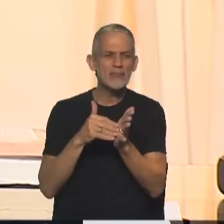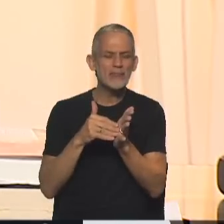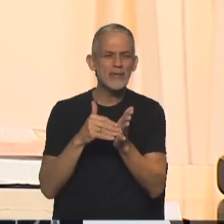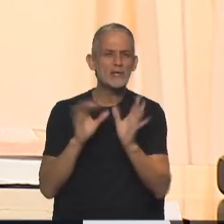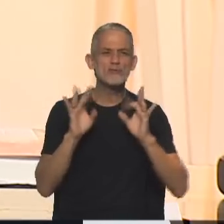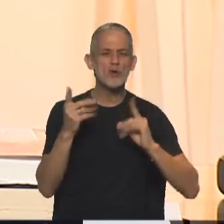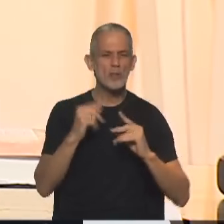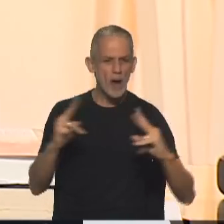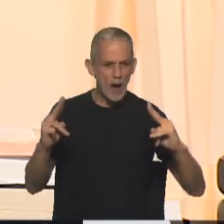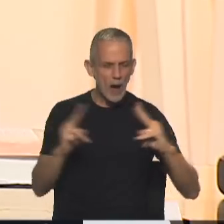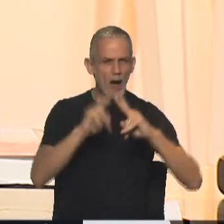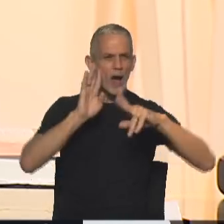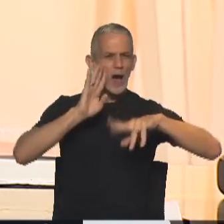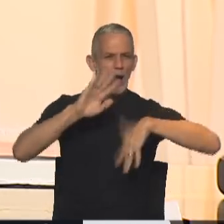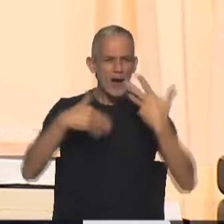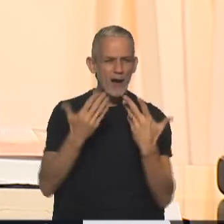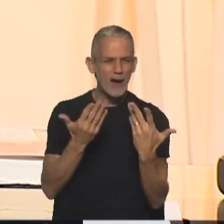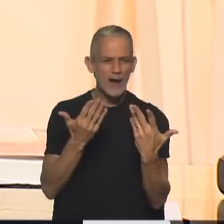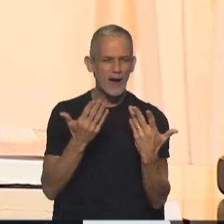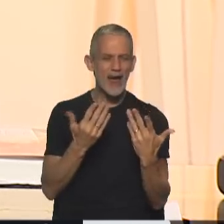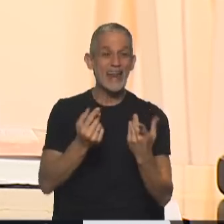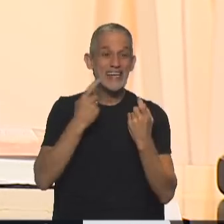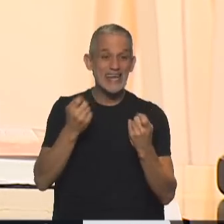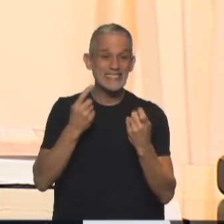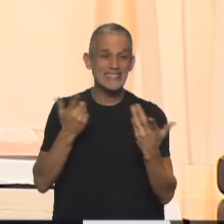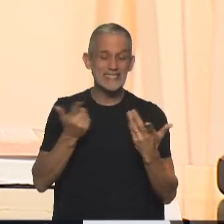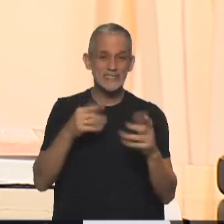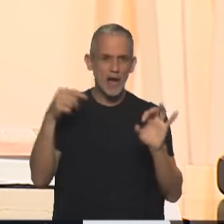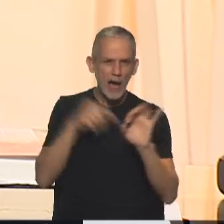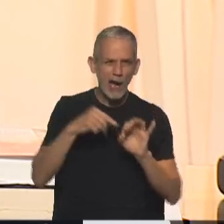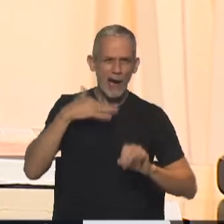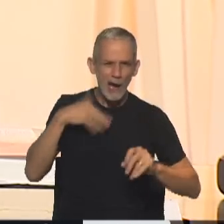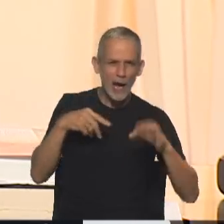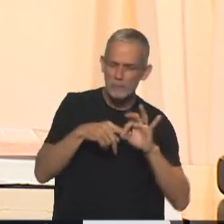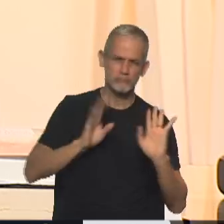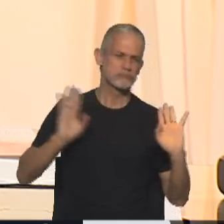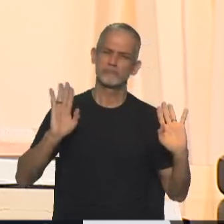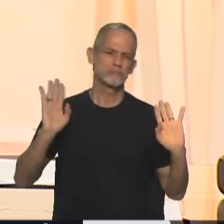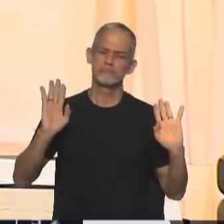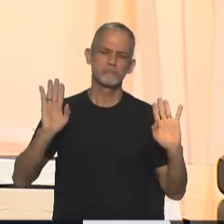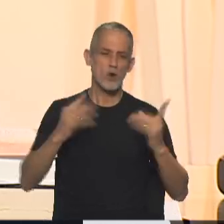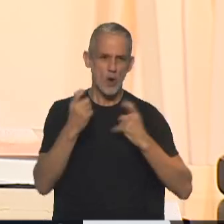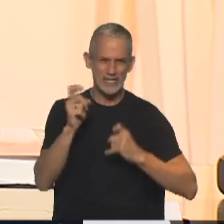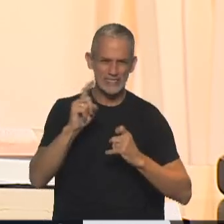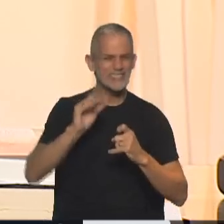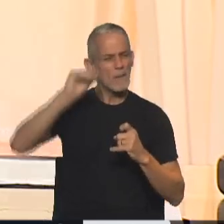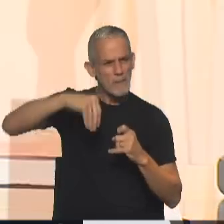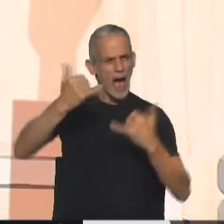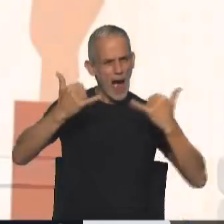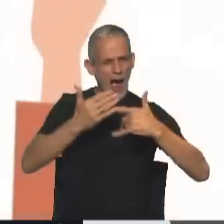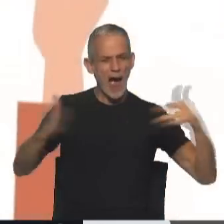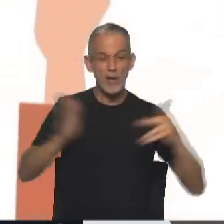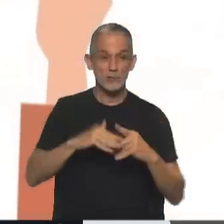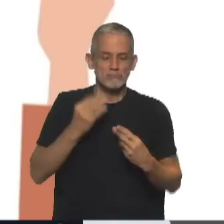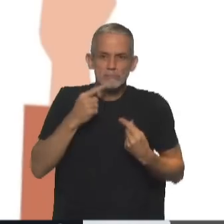del encuentro o de las prácticas del acto sexual genital. Es algo mucho más amplio que tiene que ver con el